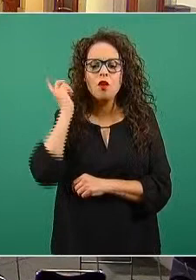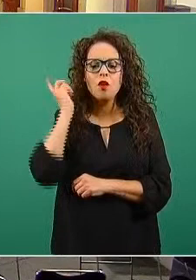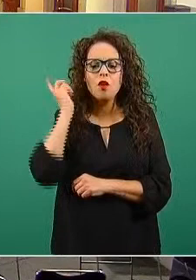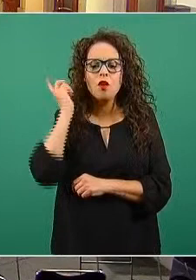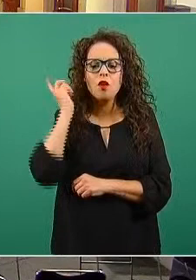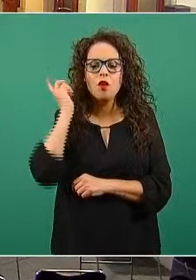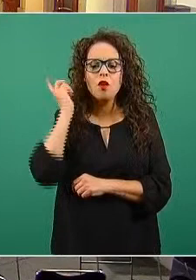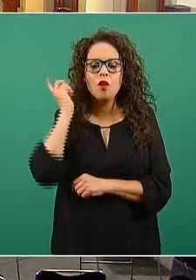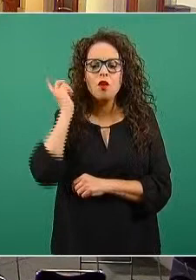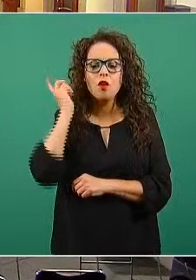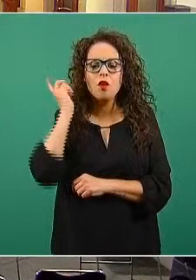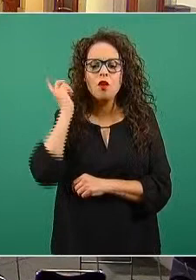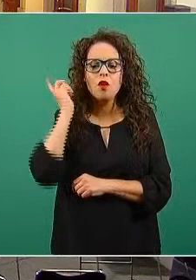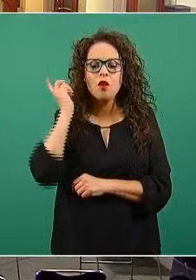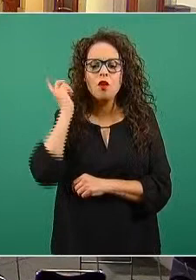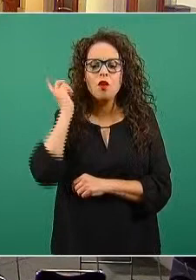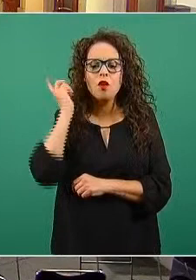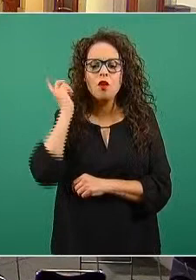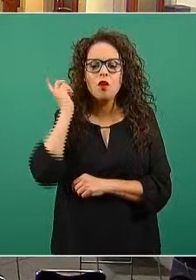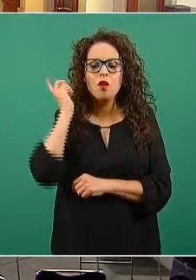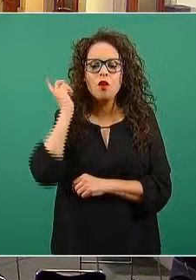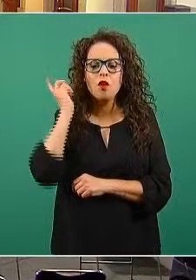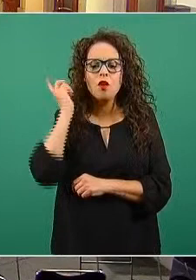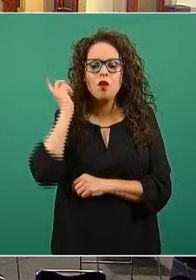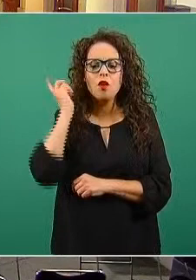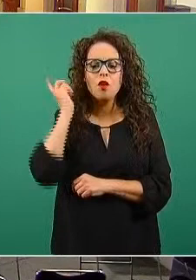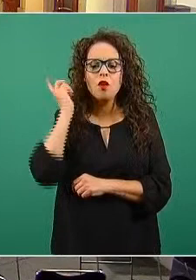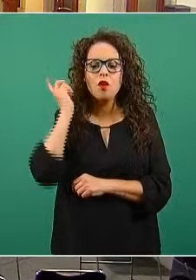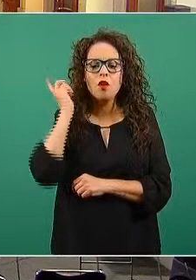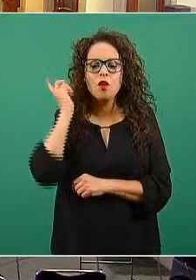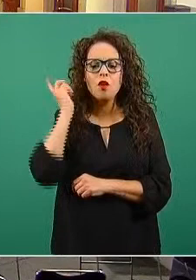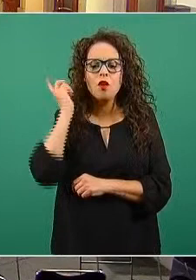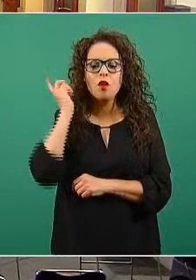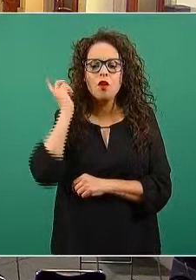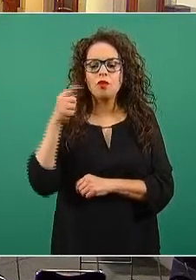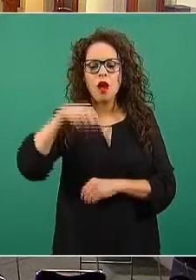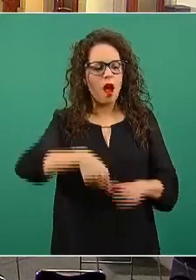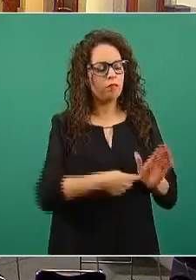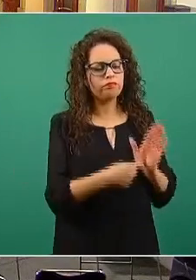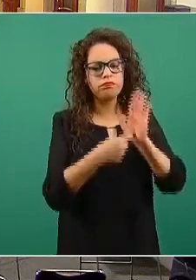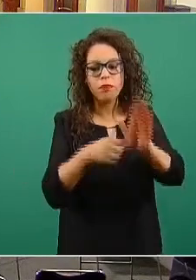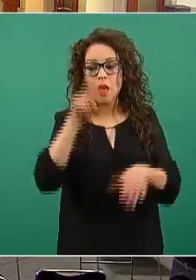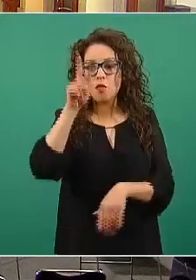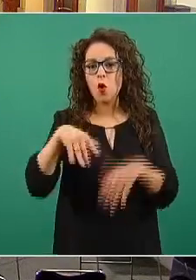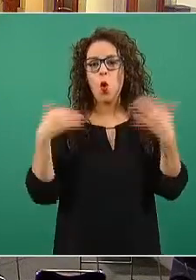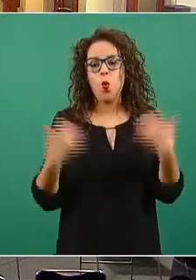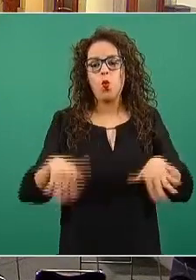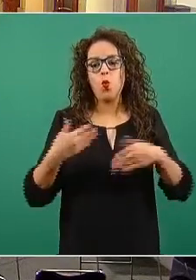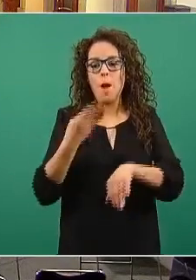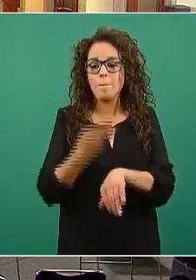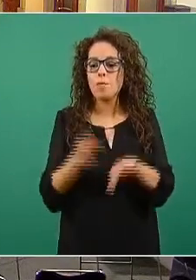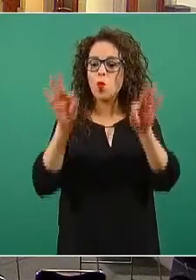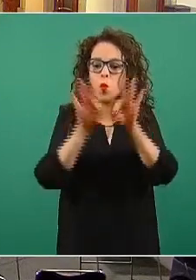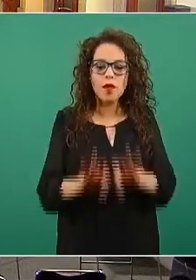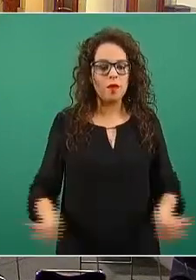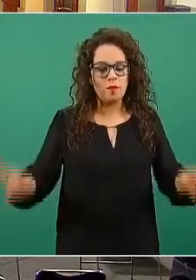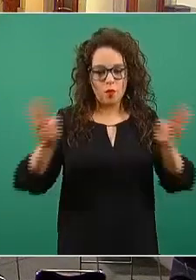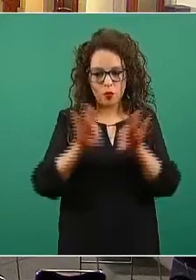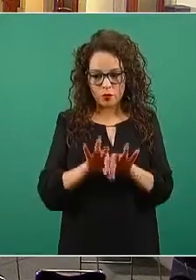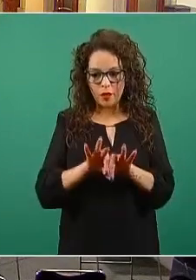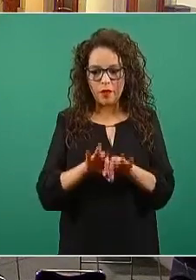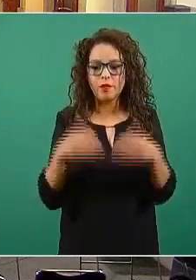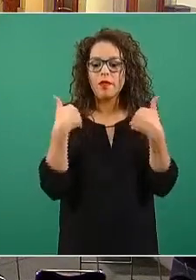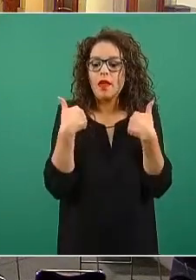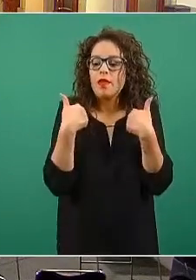Es una de las gráficas que se presentan todos los días y es extraordinariamente importante que ustedes en casa tengan